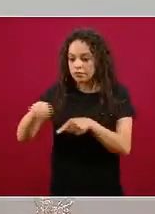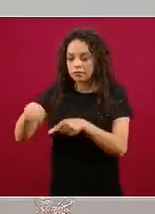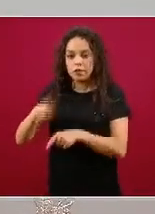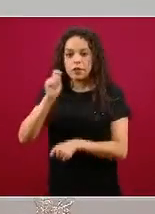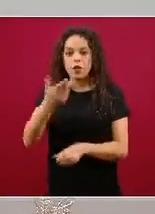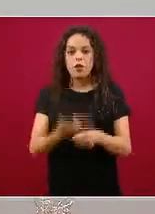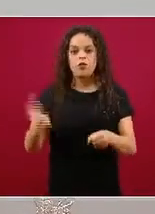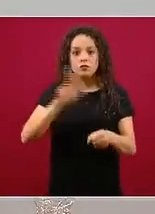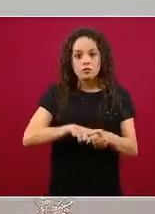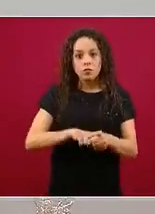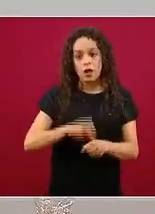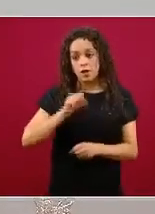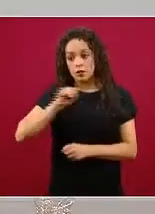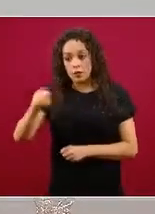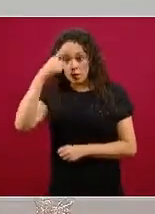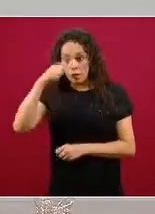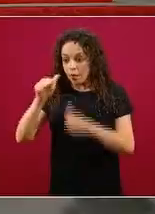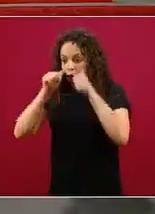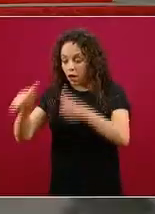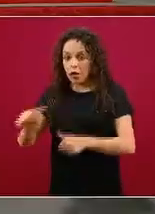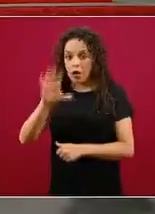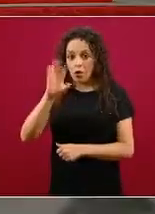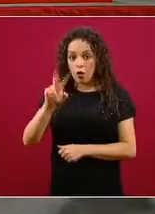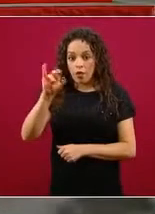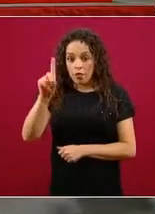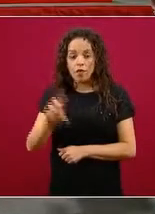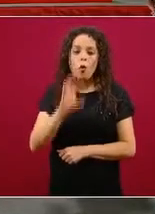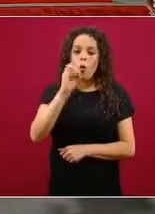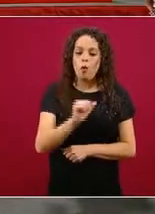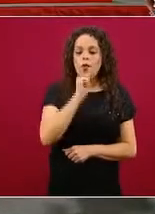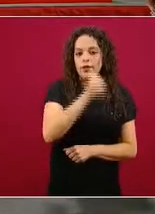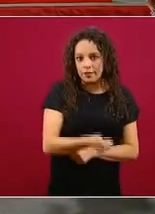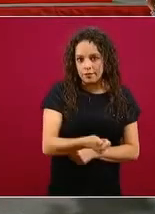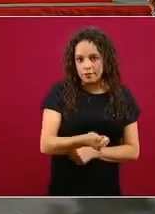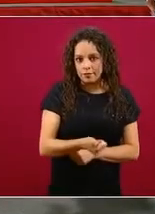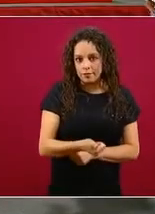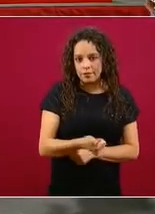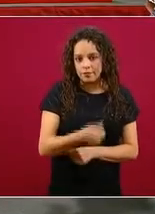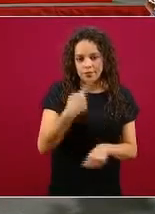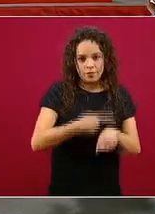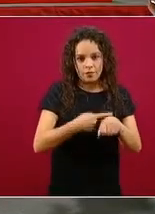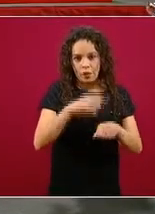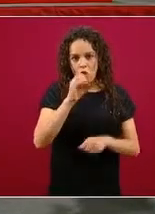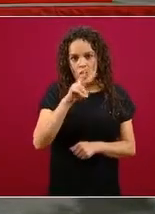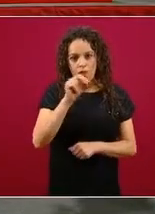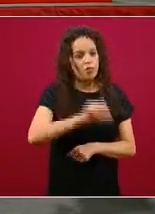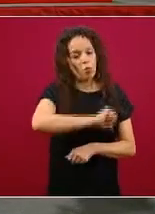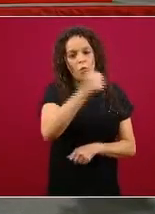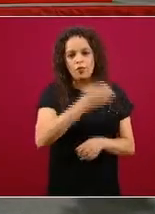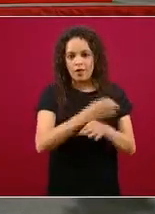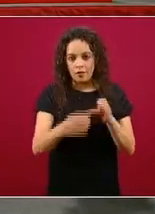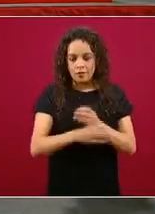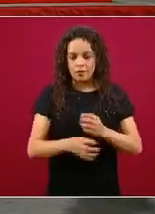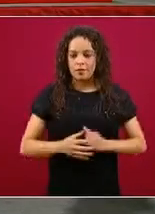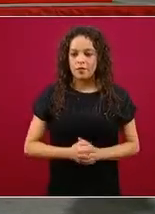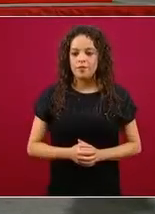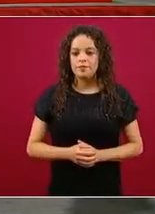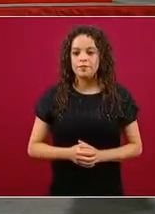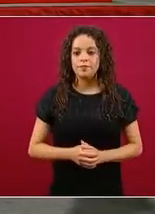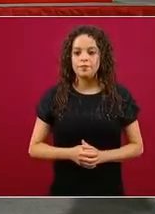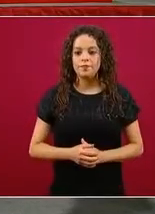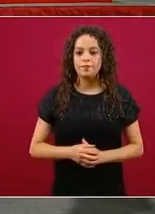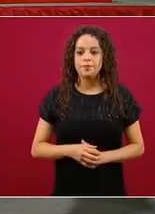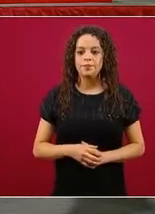no COVID, de los tres niveles de atención. Gracias. Actualización. Me escriben en tiempo real,